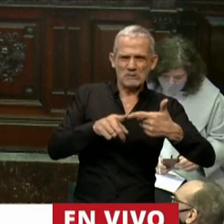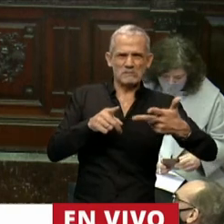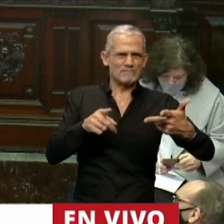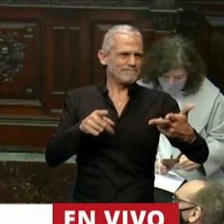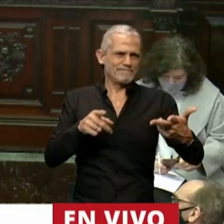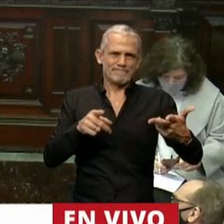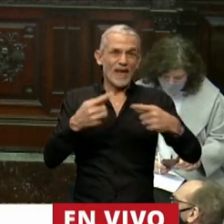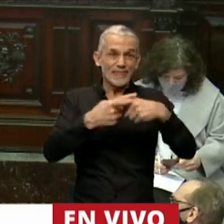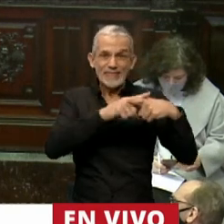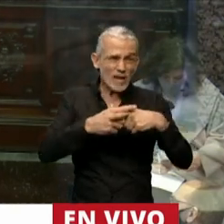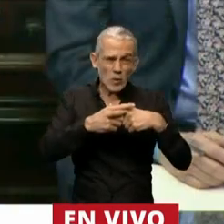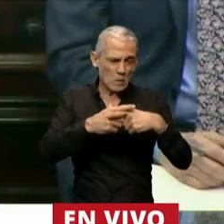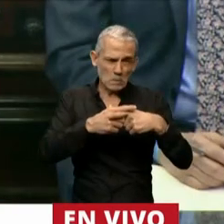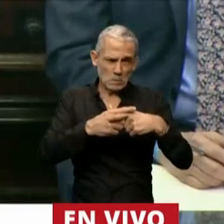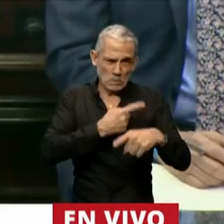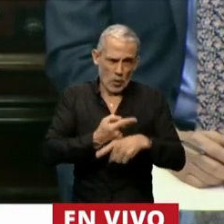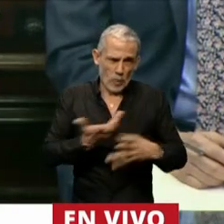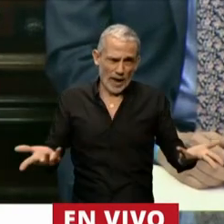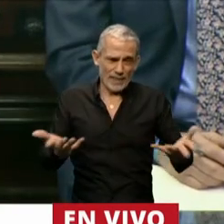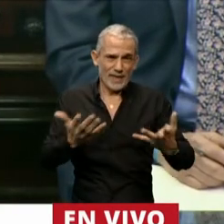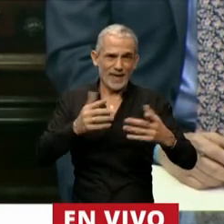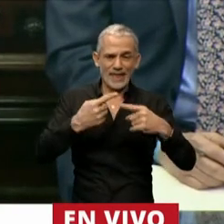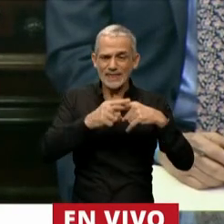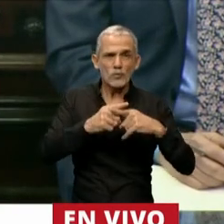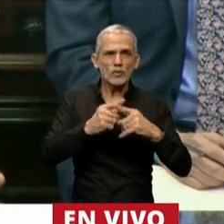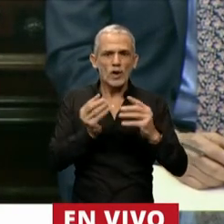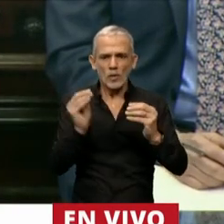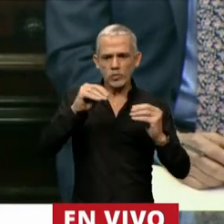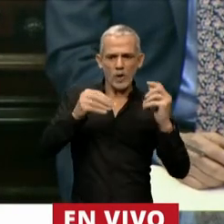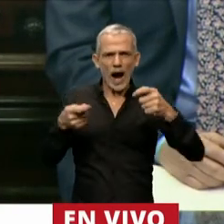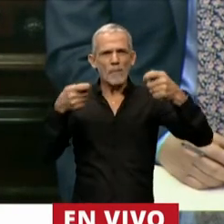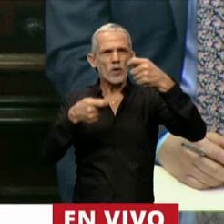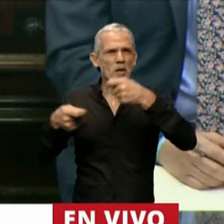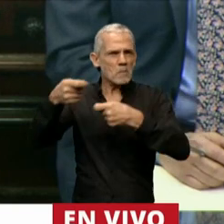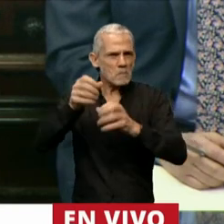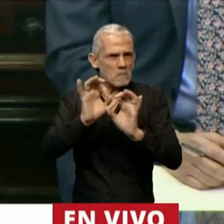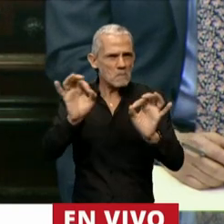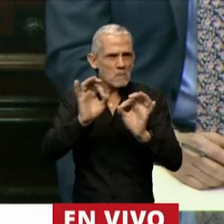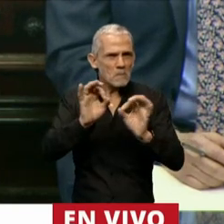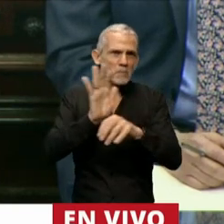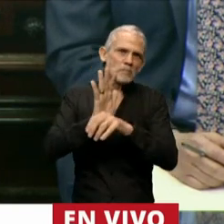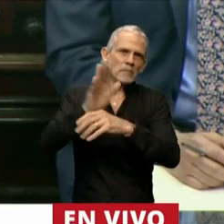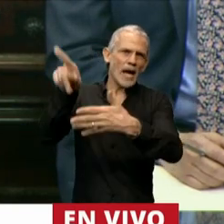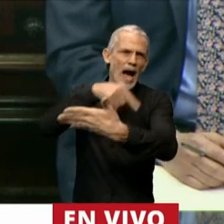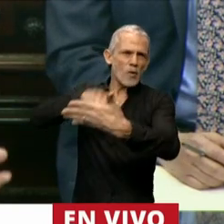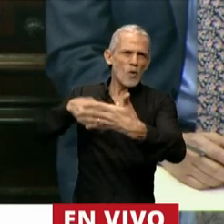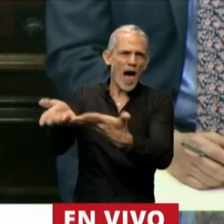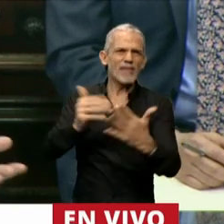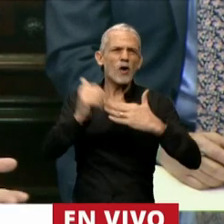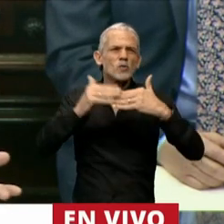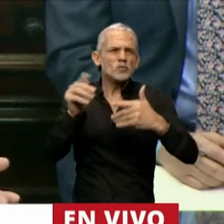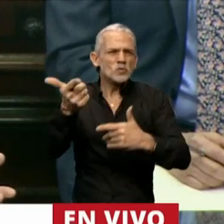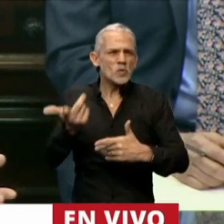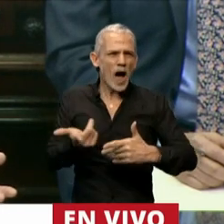discusión, lejos de poder abonar a una discusión la clausura, eso es el fin